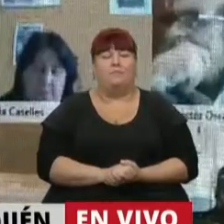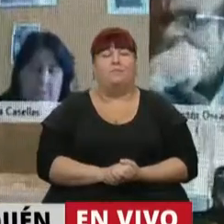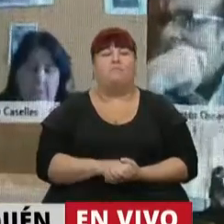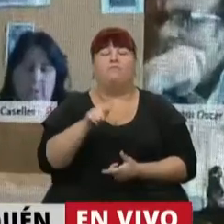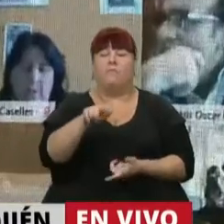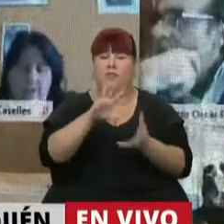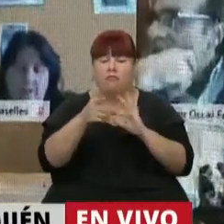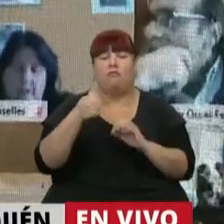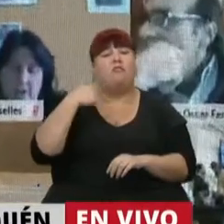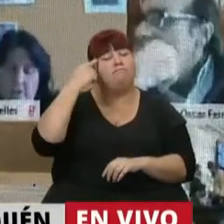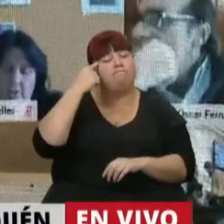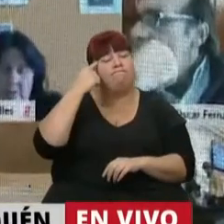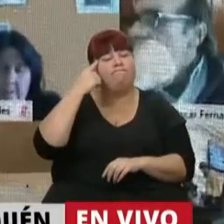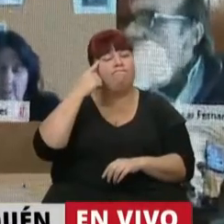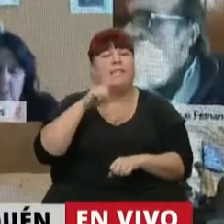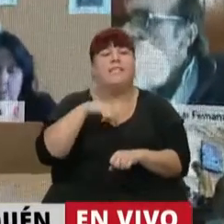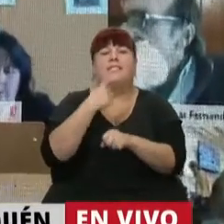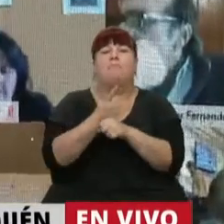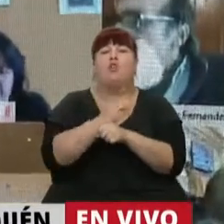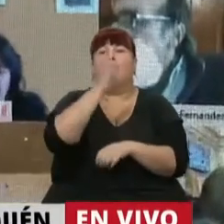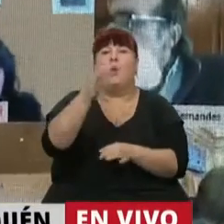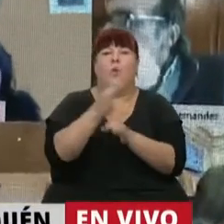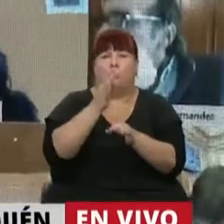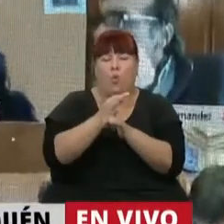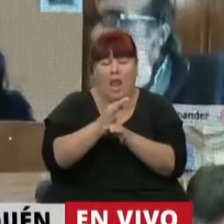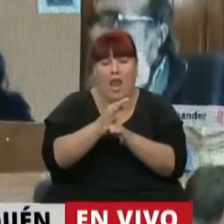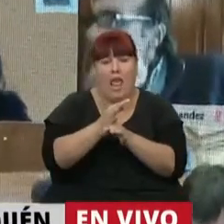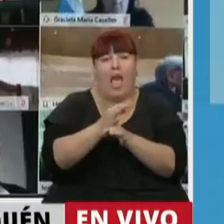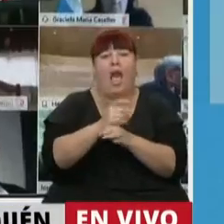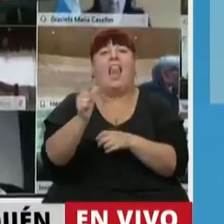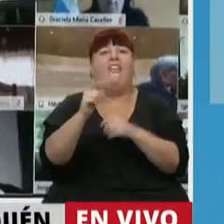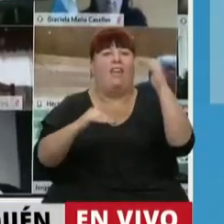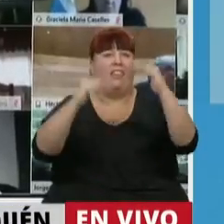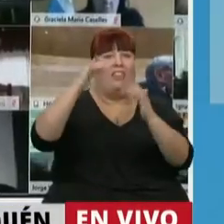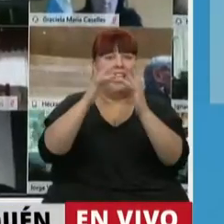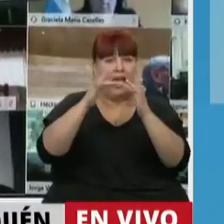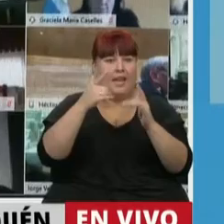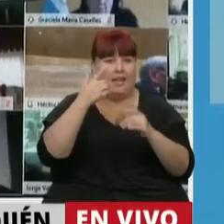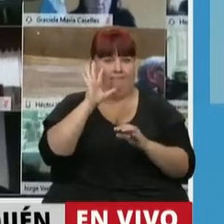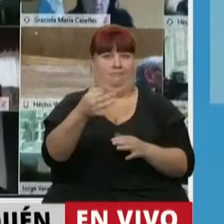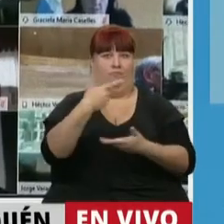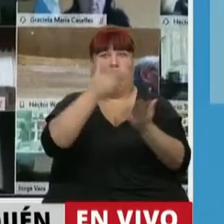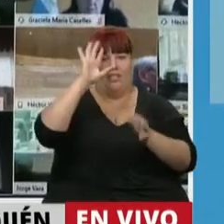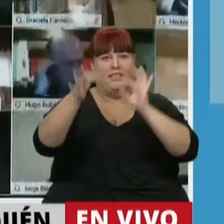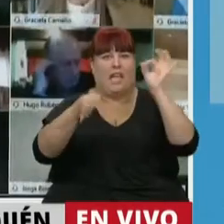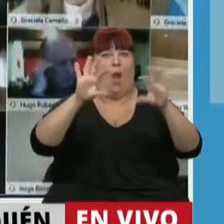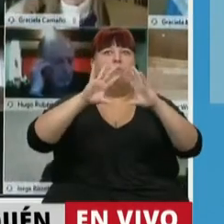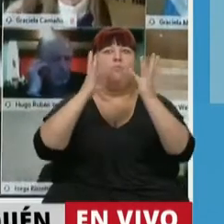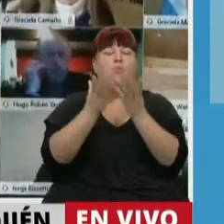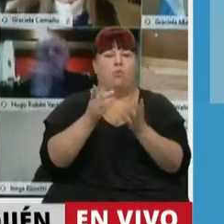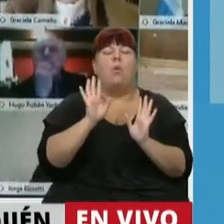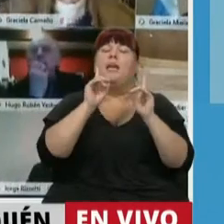este sentido, sabemos que ante la imposibilidad de ir a la escuela, la brecha digital pasó a primera plana en todo el mundo,